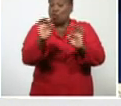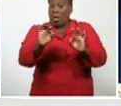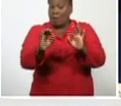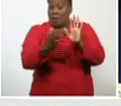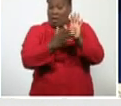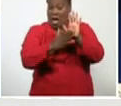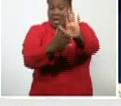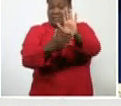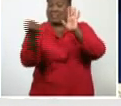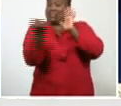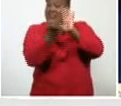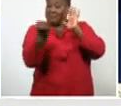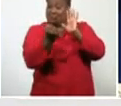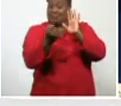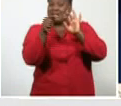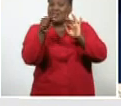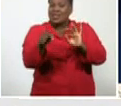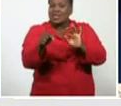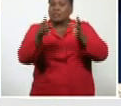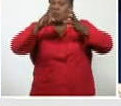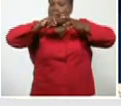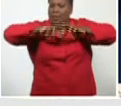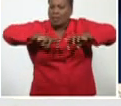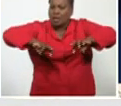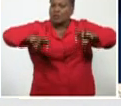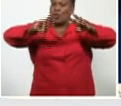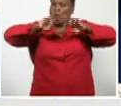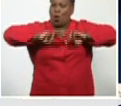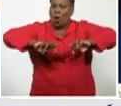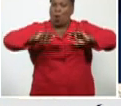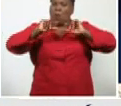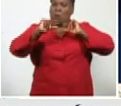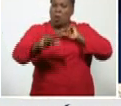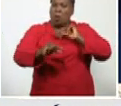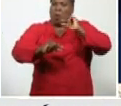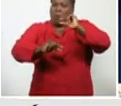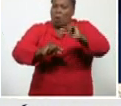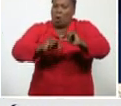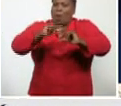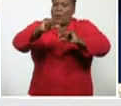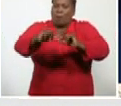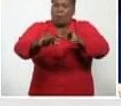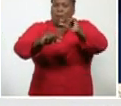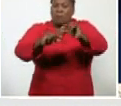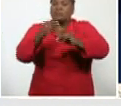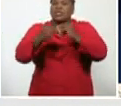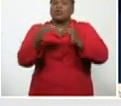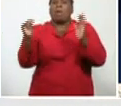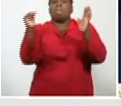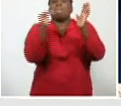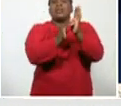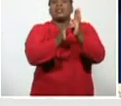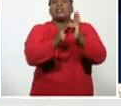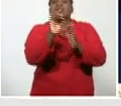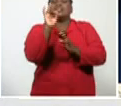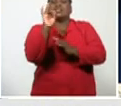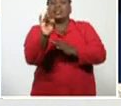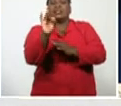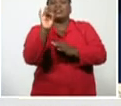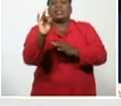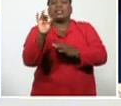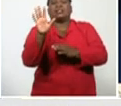este estudio chino, eh, es importante, se hizo, con mil, setecientos, setenta y cinco, pacientes,